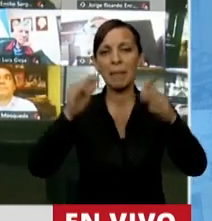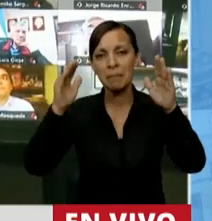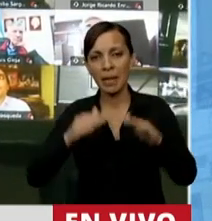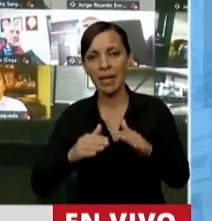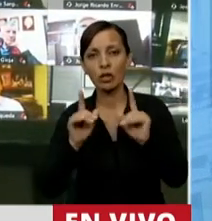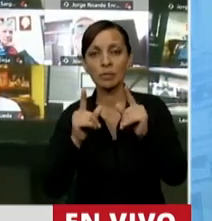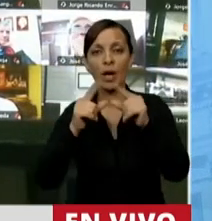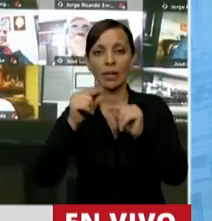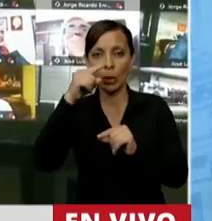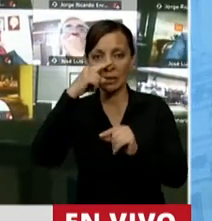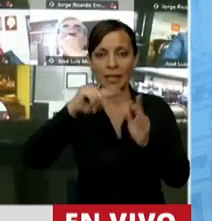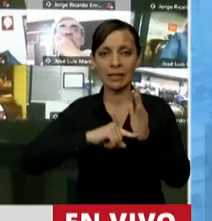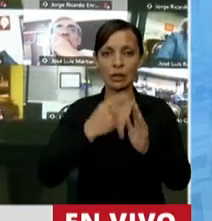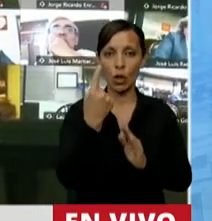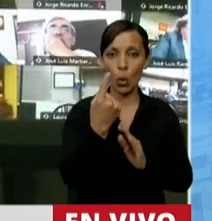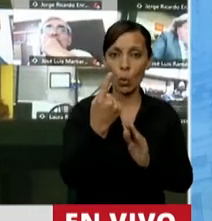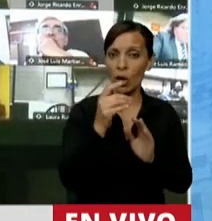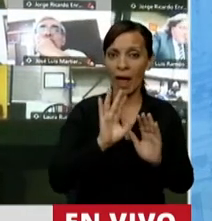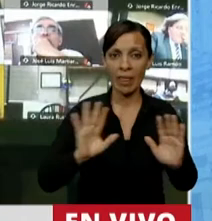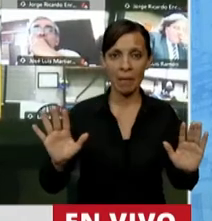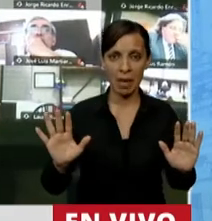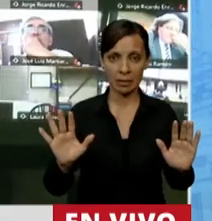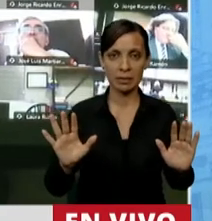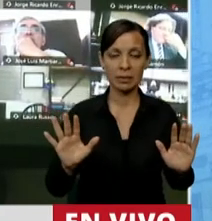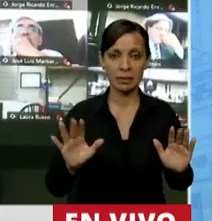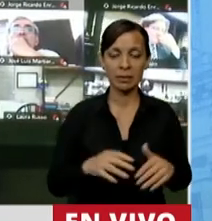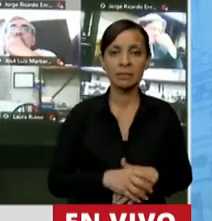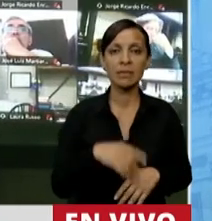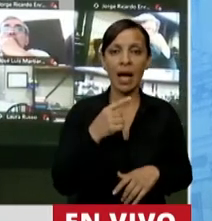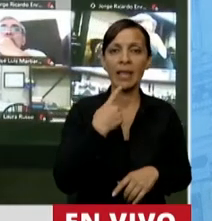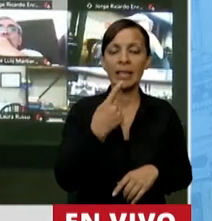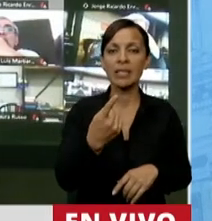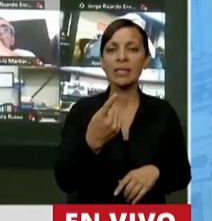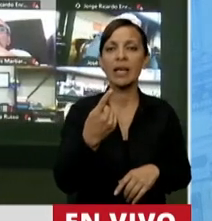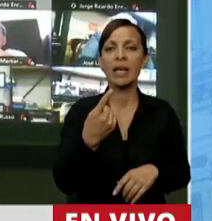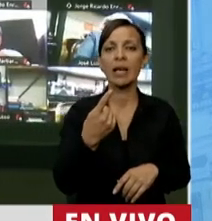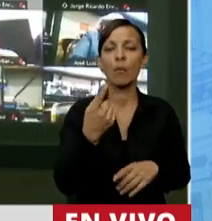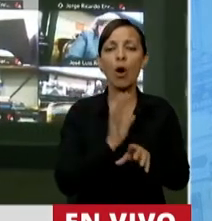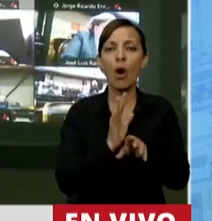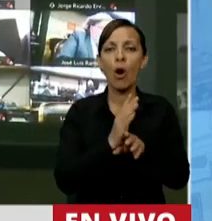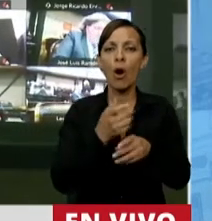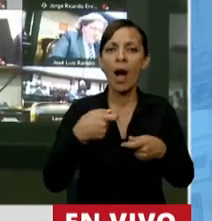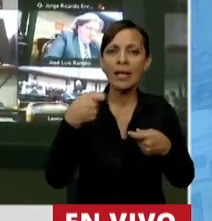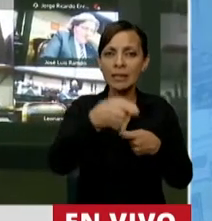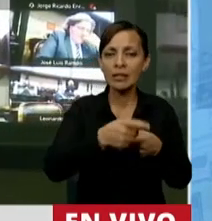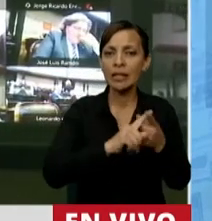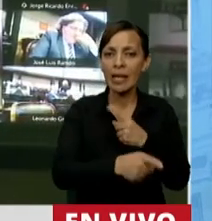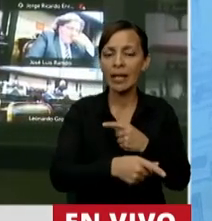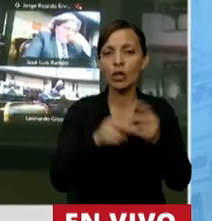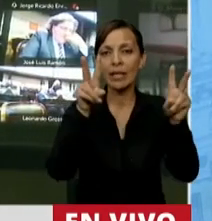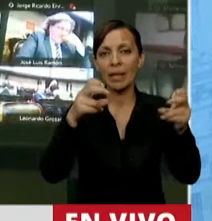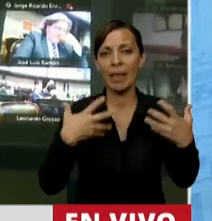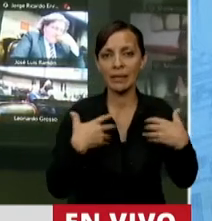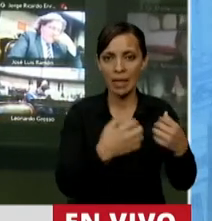solamente en el inciso 1 establece una asignación específica y directa a cuestiones